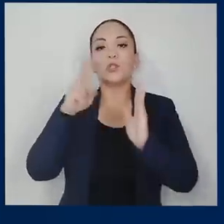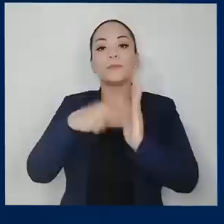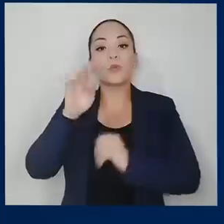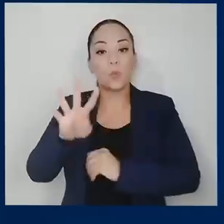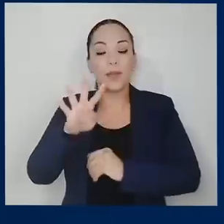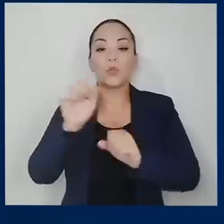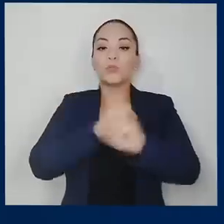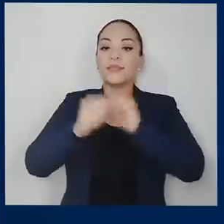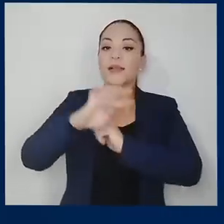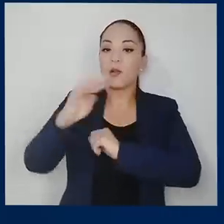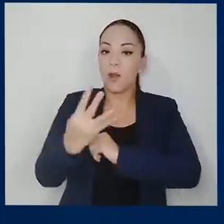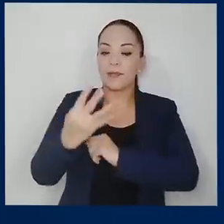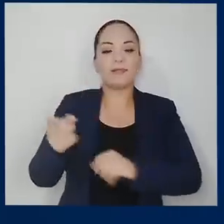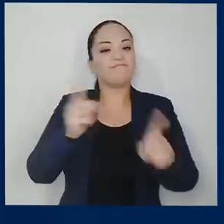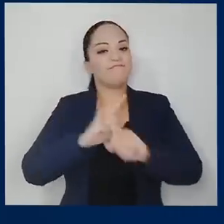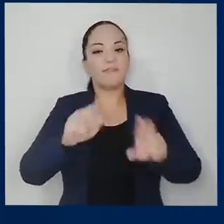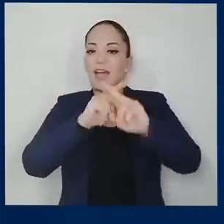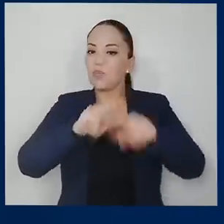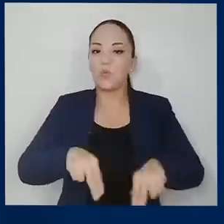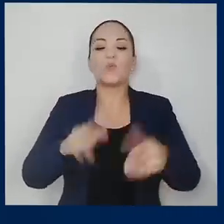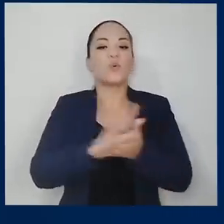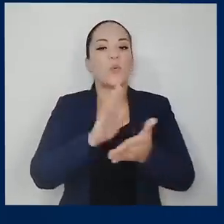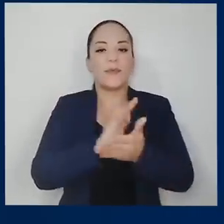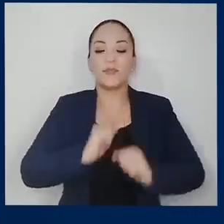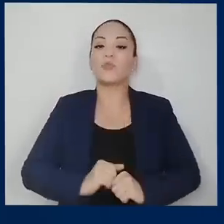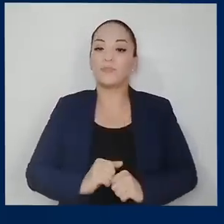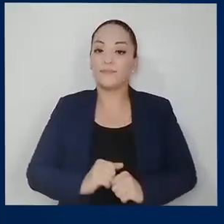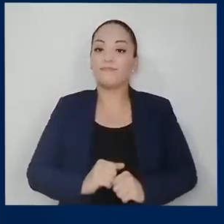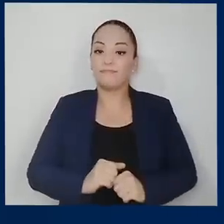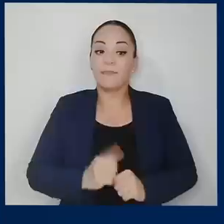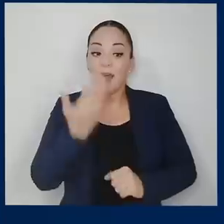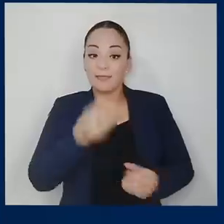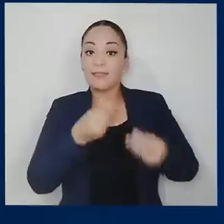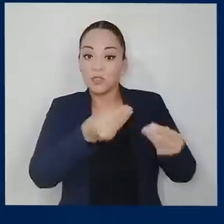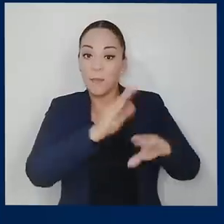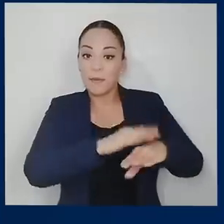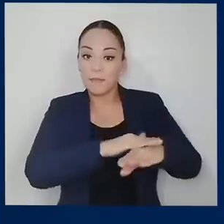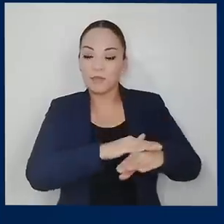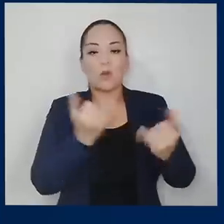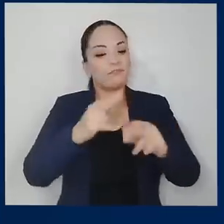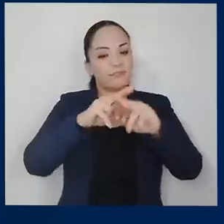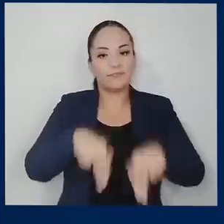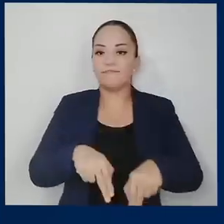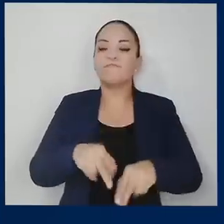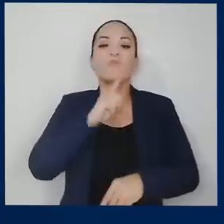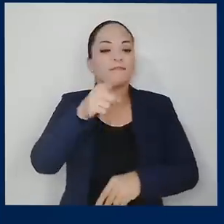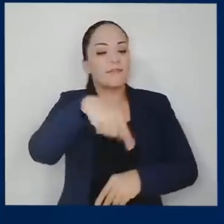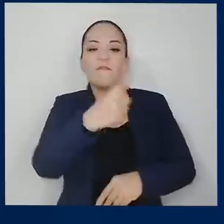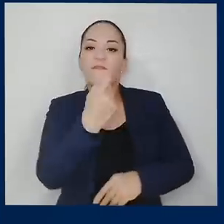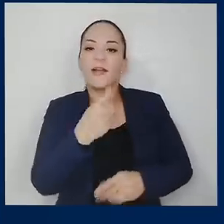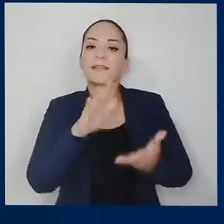2004. La Sala Constitucional anula la resolución por medio de la cual se otorgó la concesión ya que no se habían